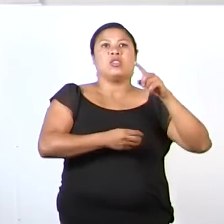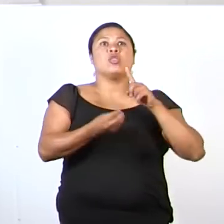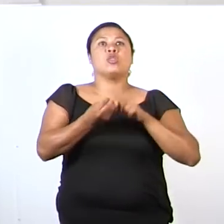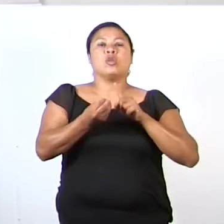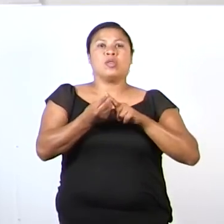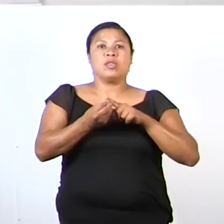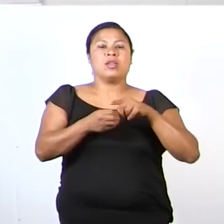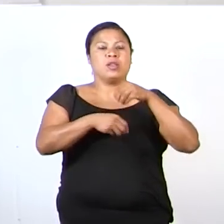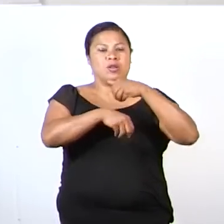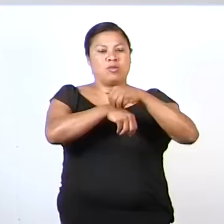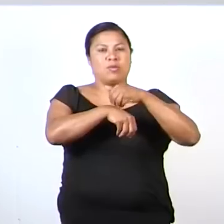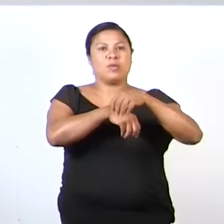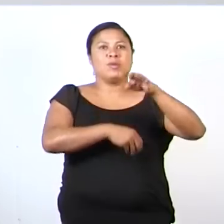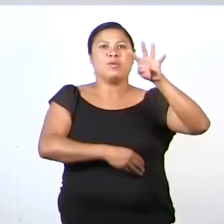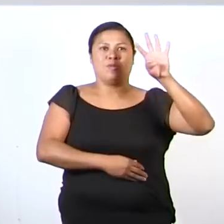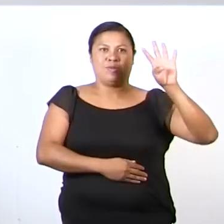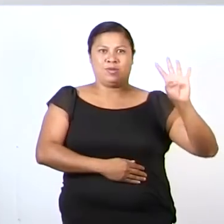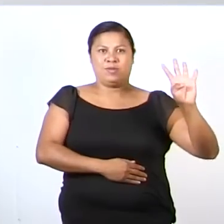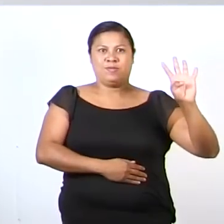cuatro.